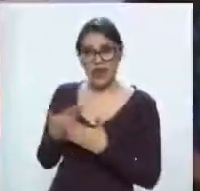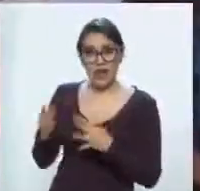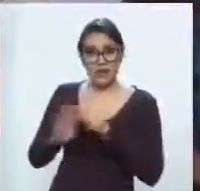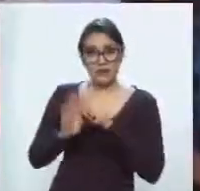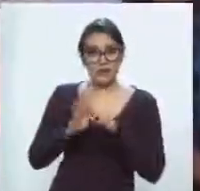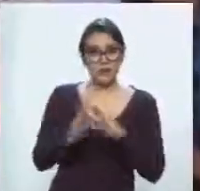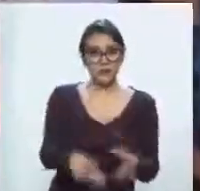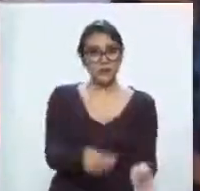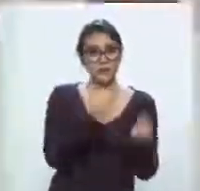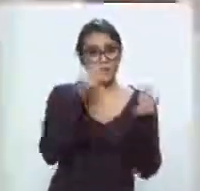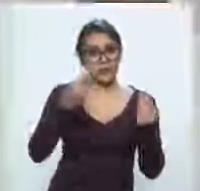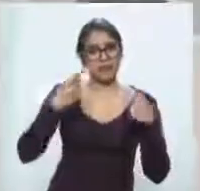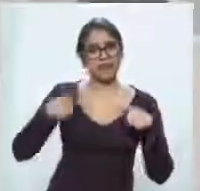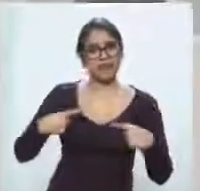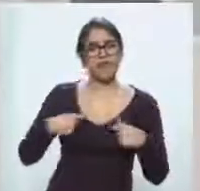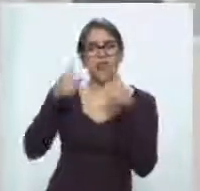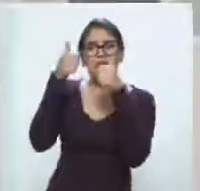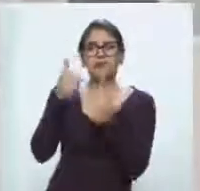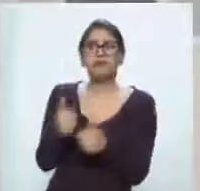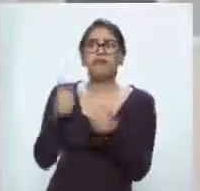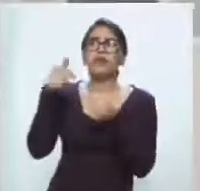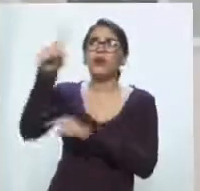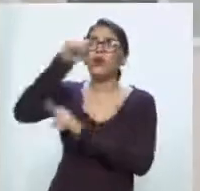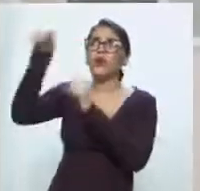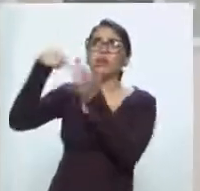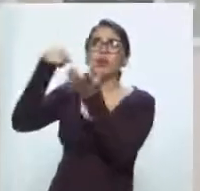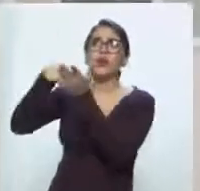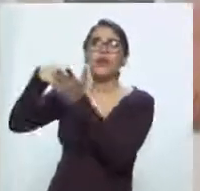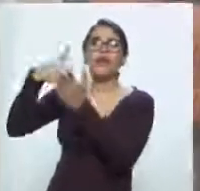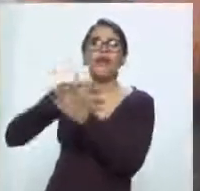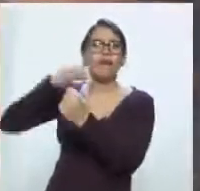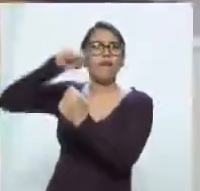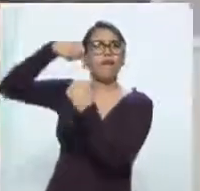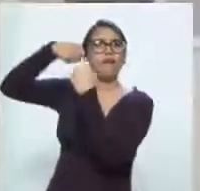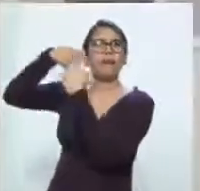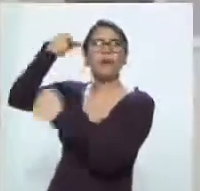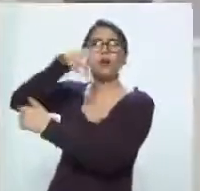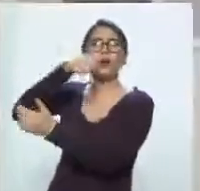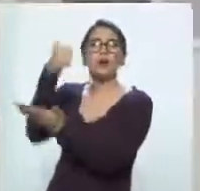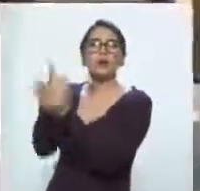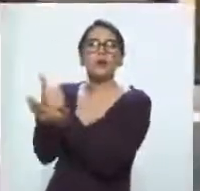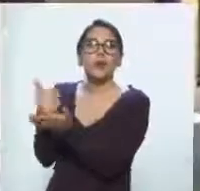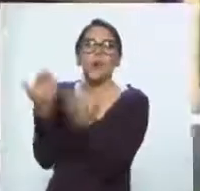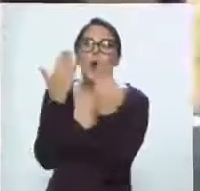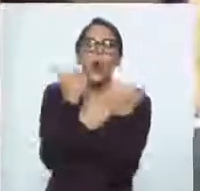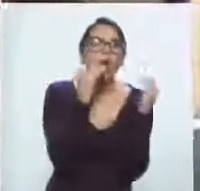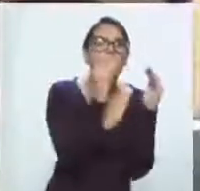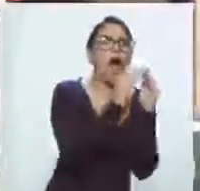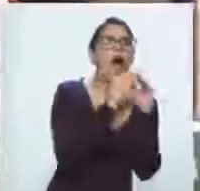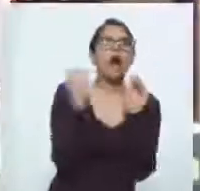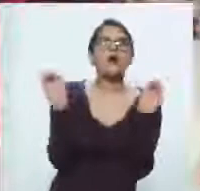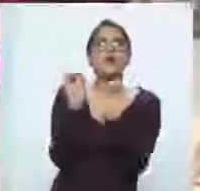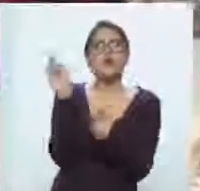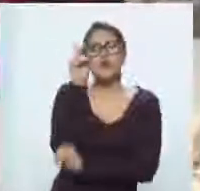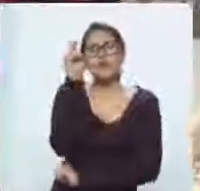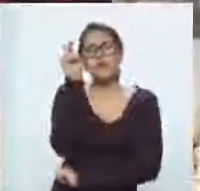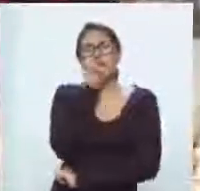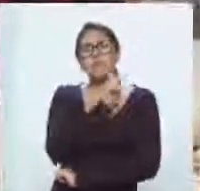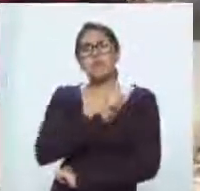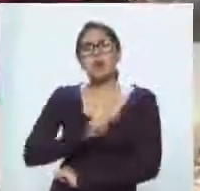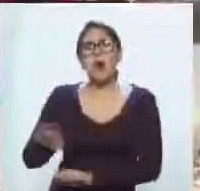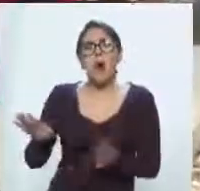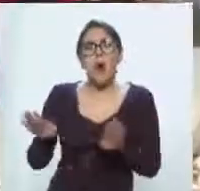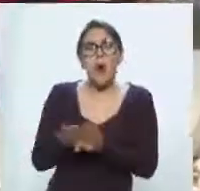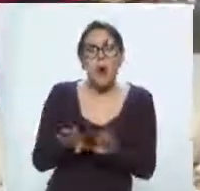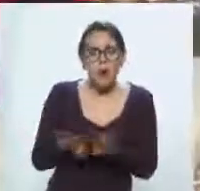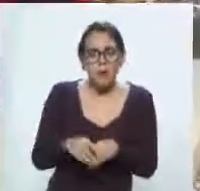de personas atrapadas en las ciudades fronterizas mexicanas, sobreviviendo en las más precarias condiciones, las más